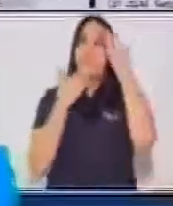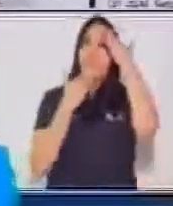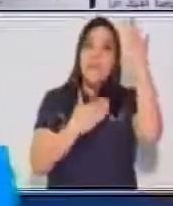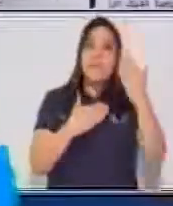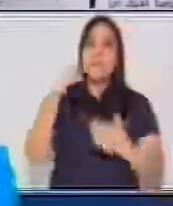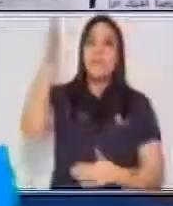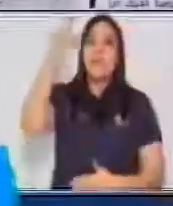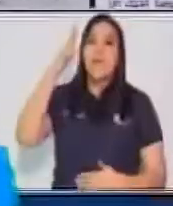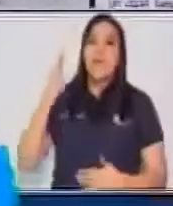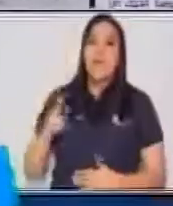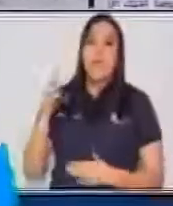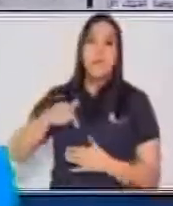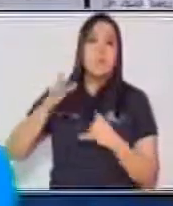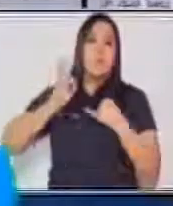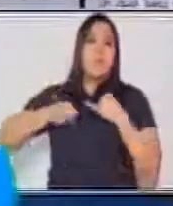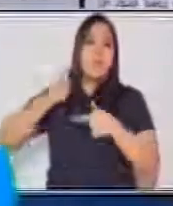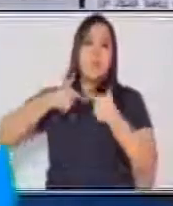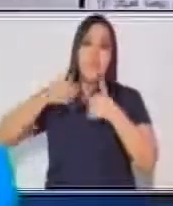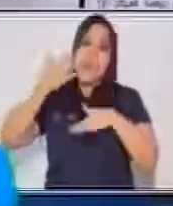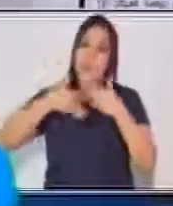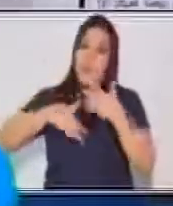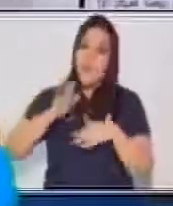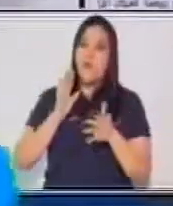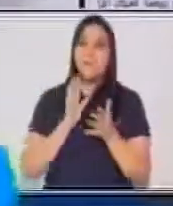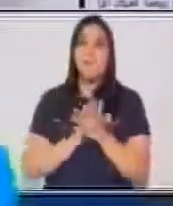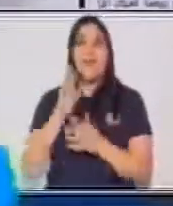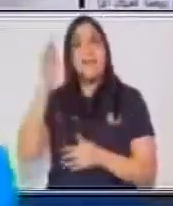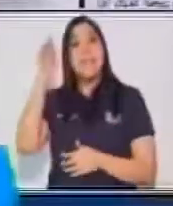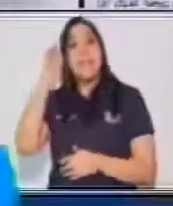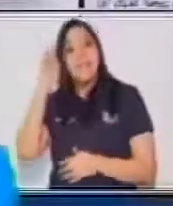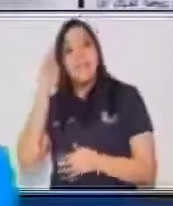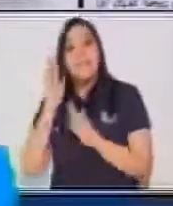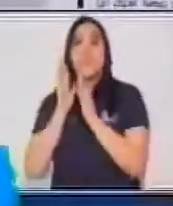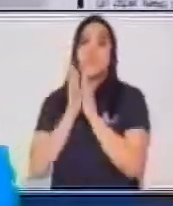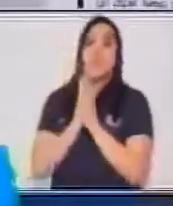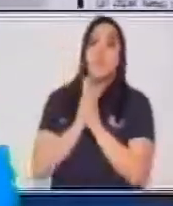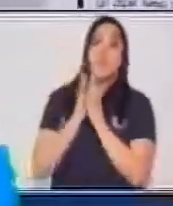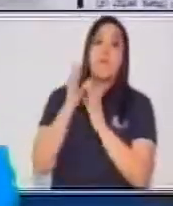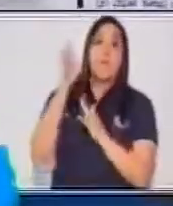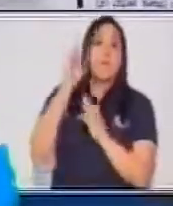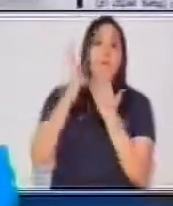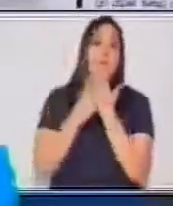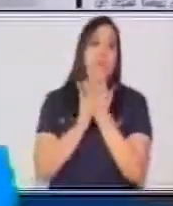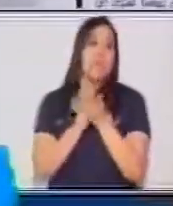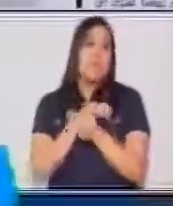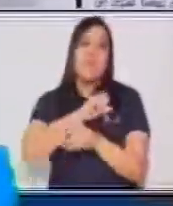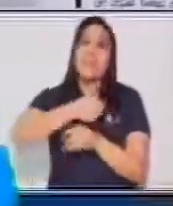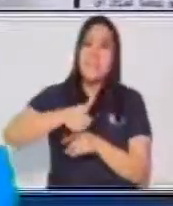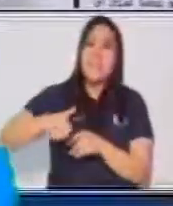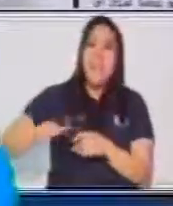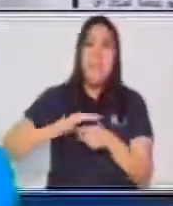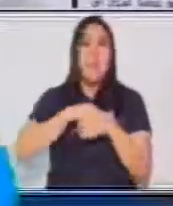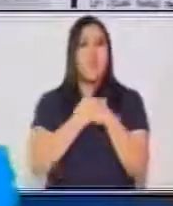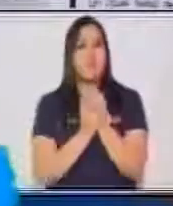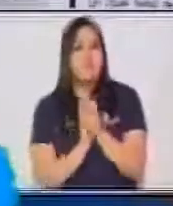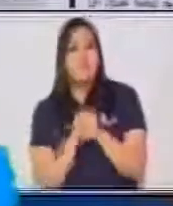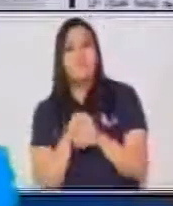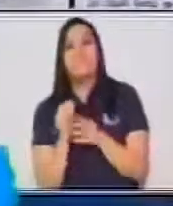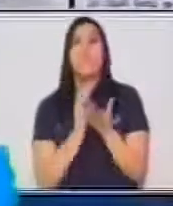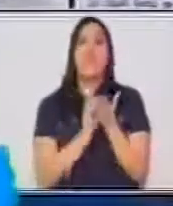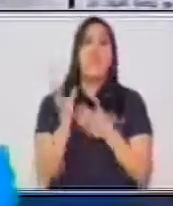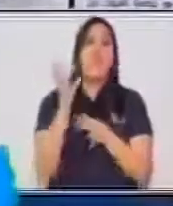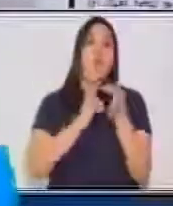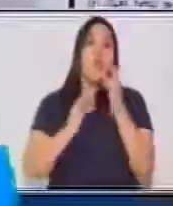la interpretación de lengua de señas. Te recordamos, por favor, lavar tus manos constantemente con agua y jabón o